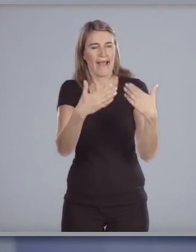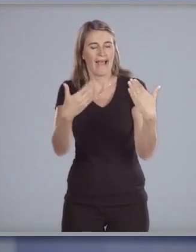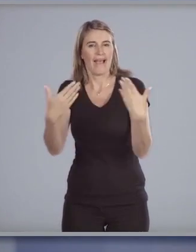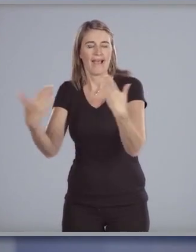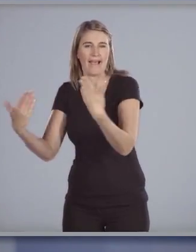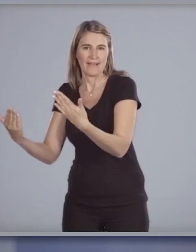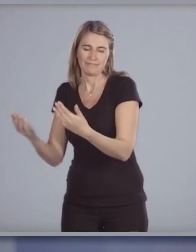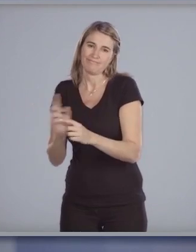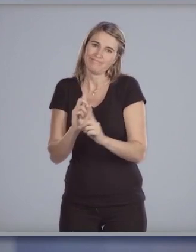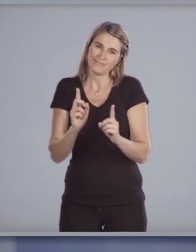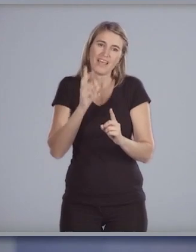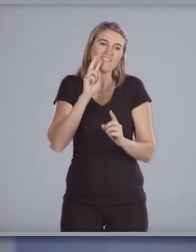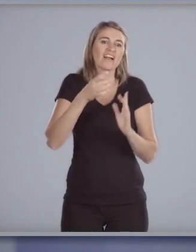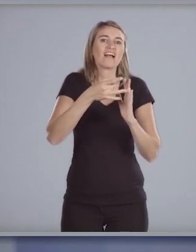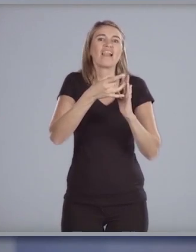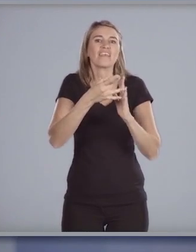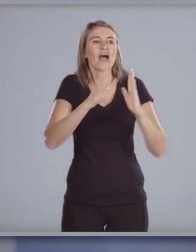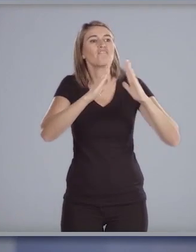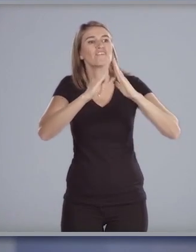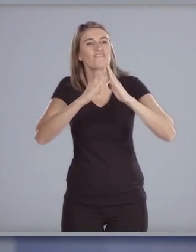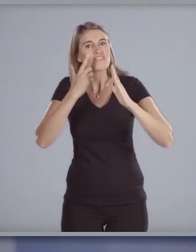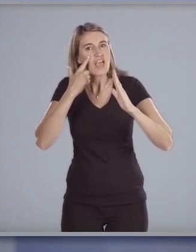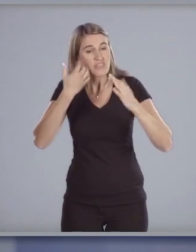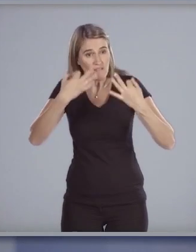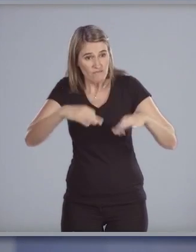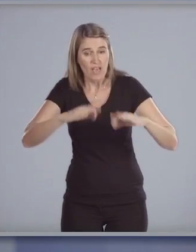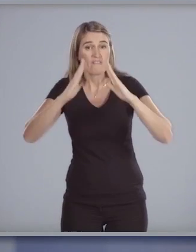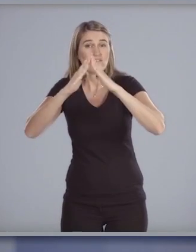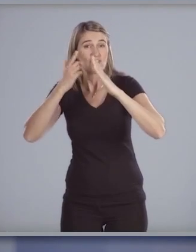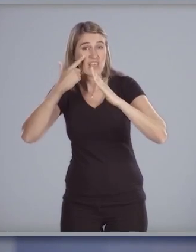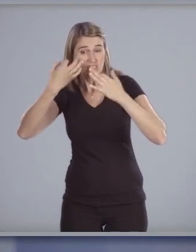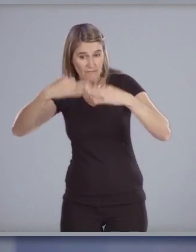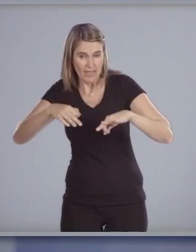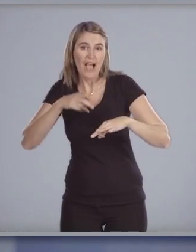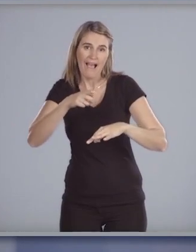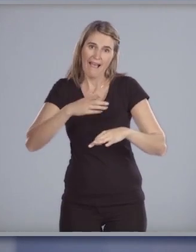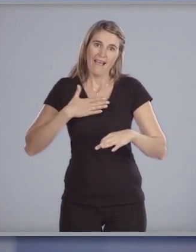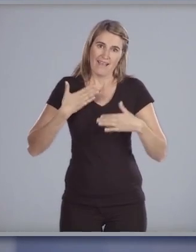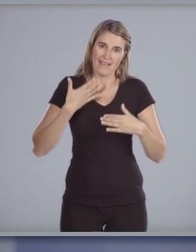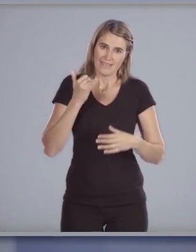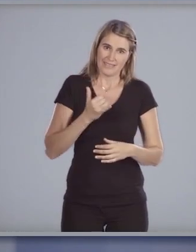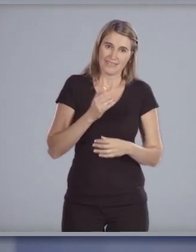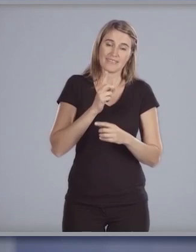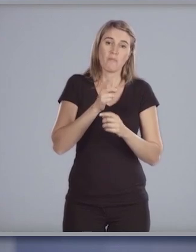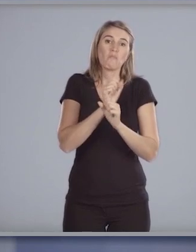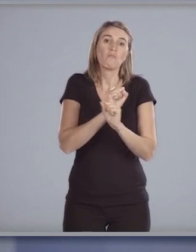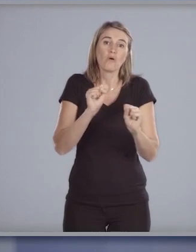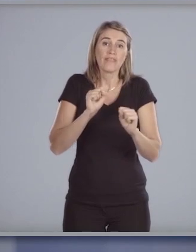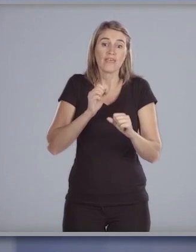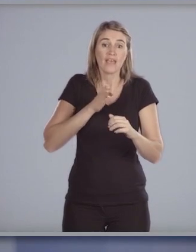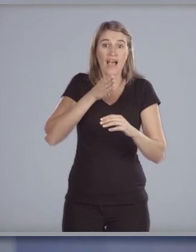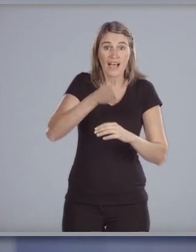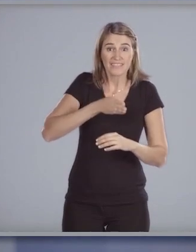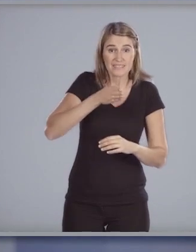entregadas sino por la calidad de las viviendas construidas y además por la posibilidad de